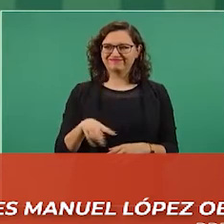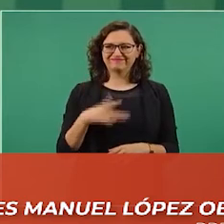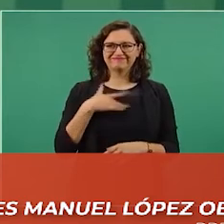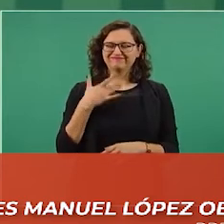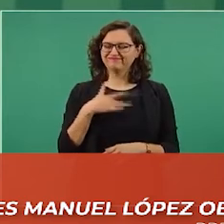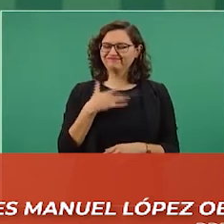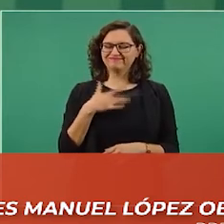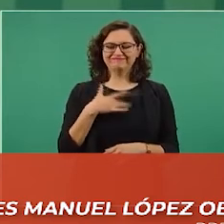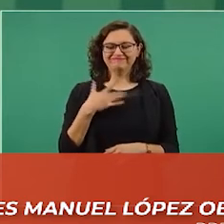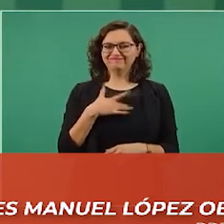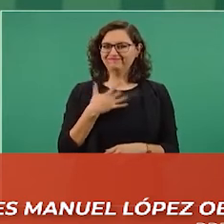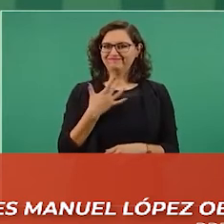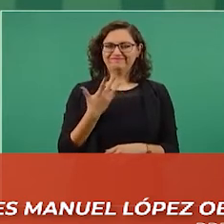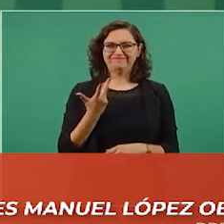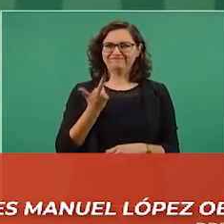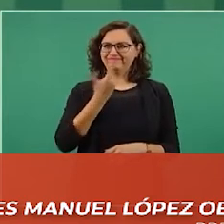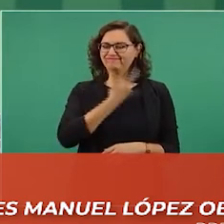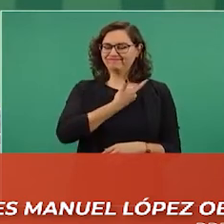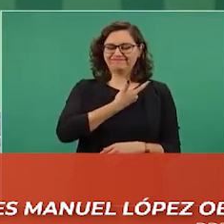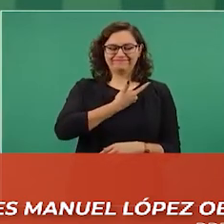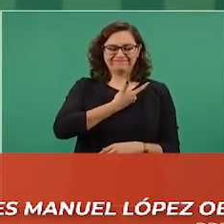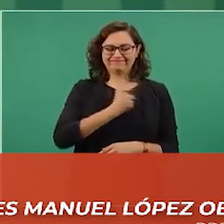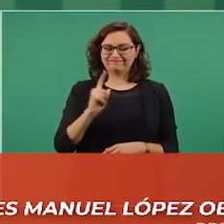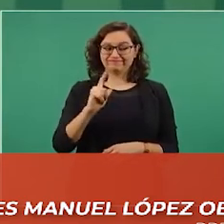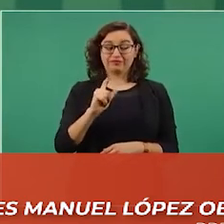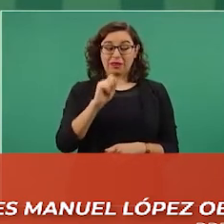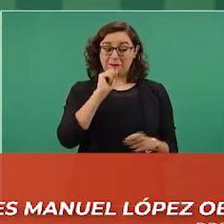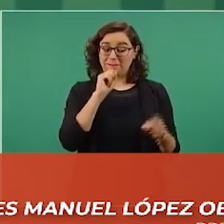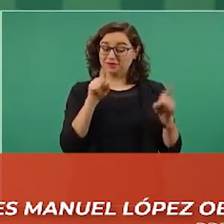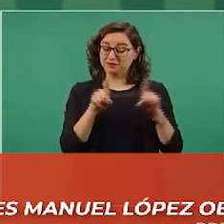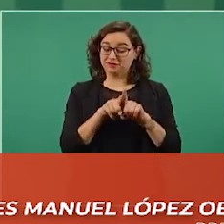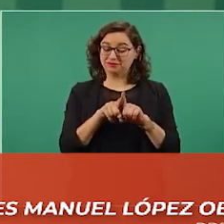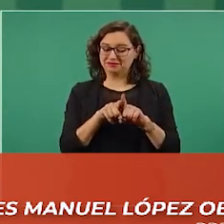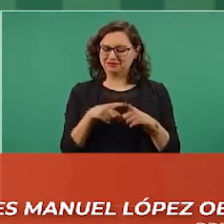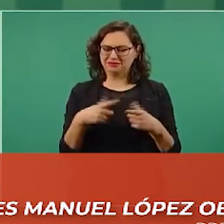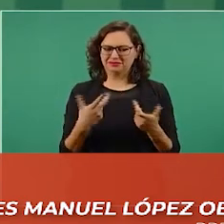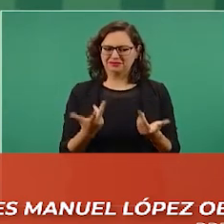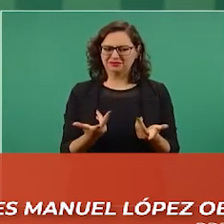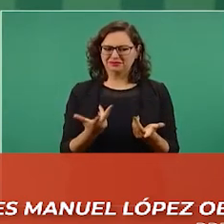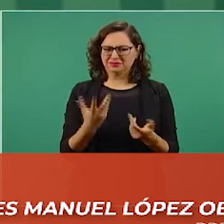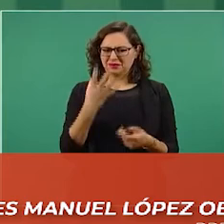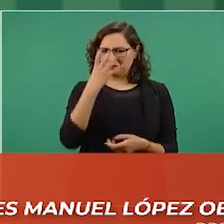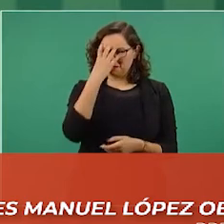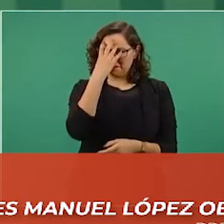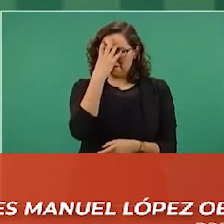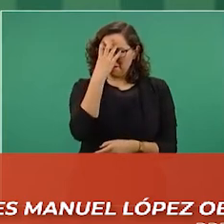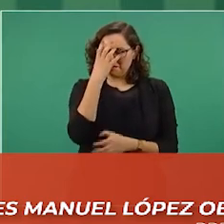desagradable, vergonzoso, diría, que